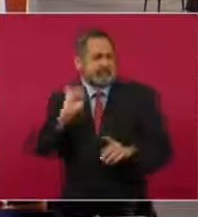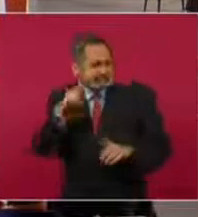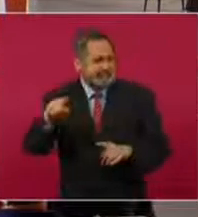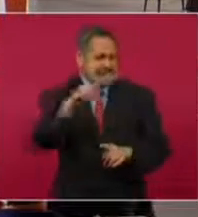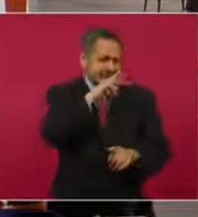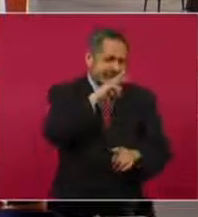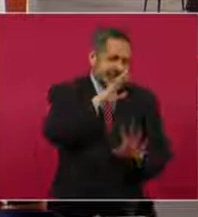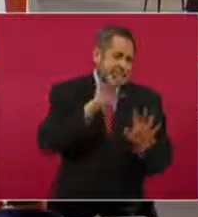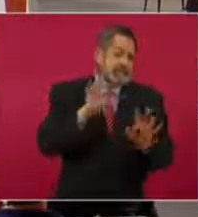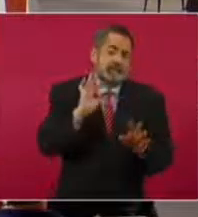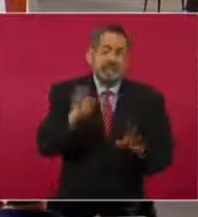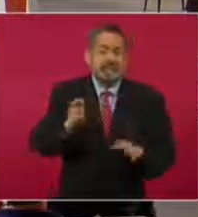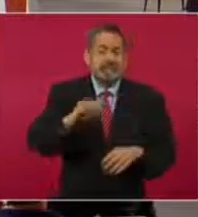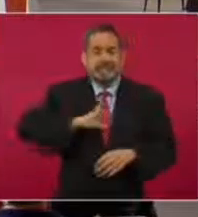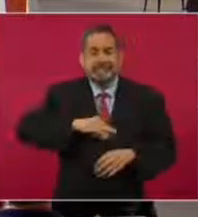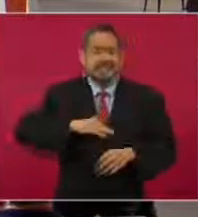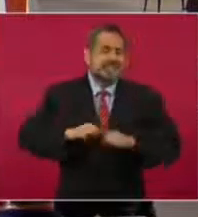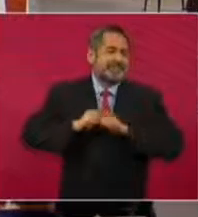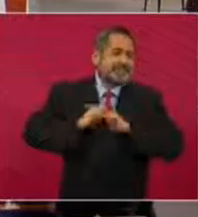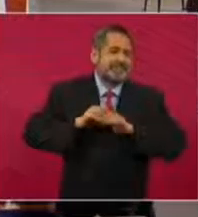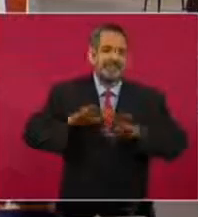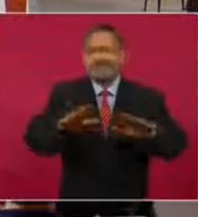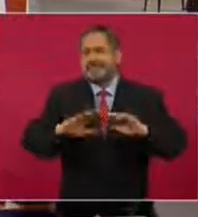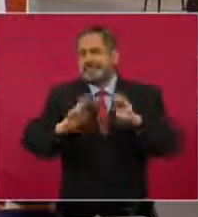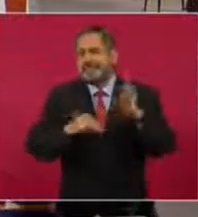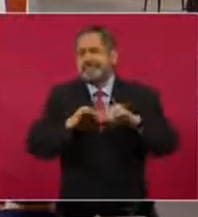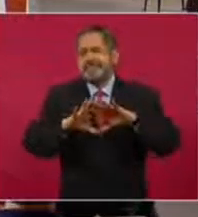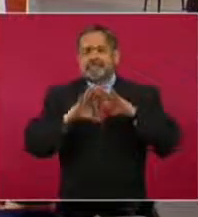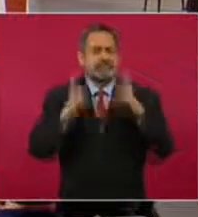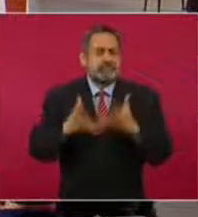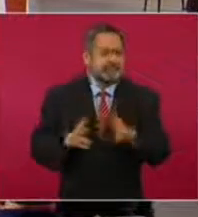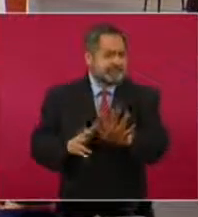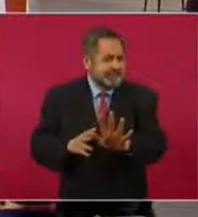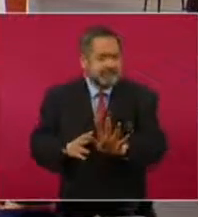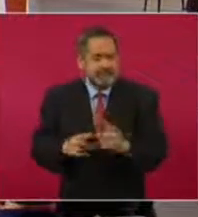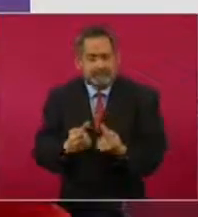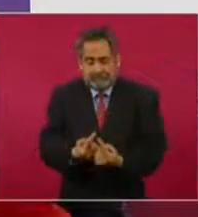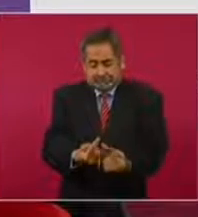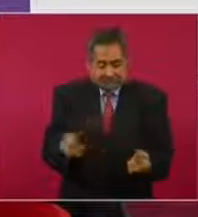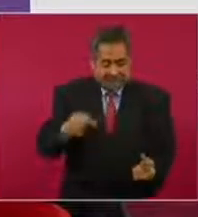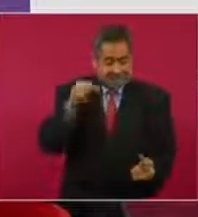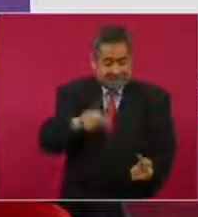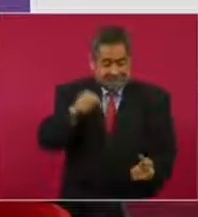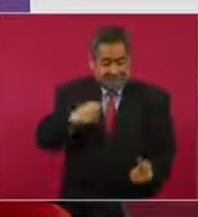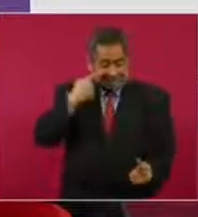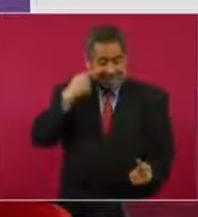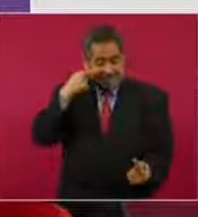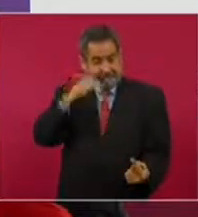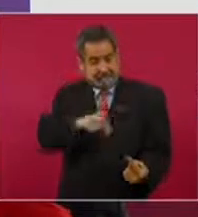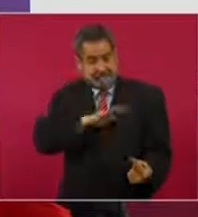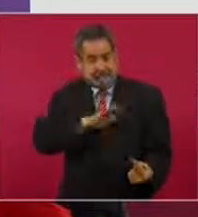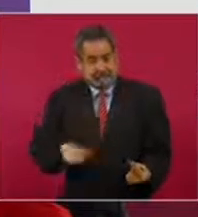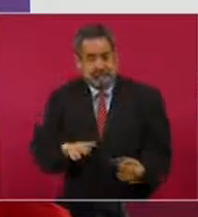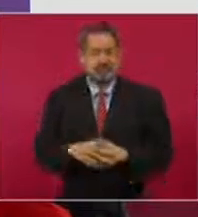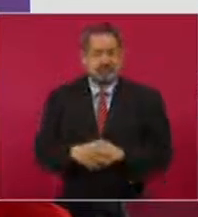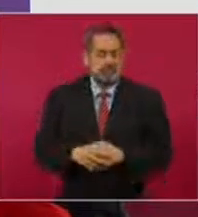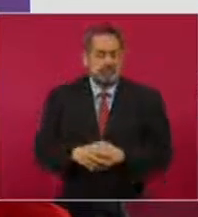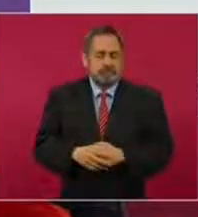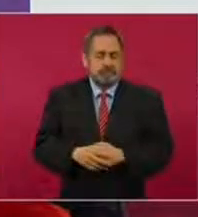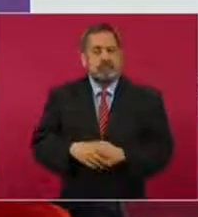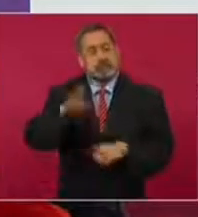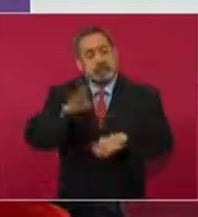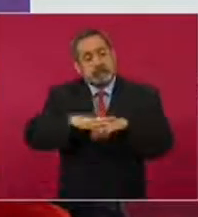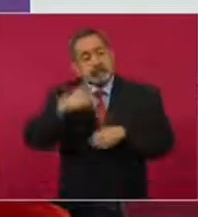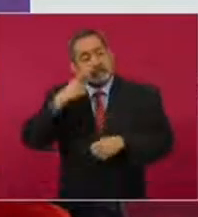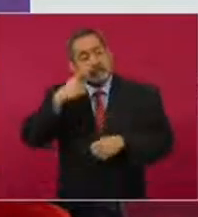basa en una epidemia que ha causado grandes estragos, pero que mayormente ha sido en personas adultas